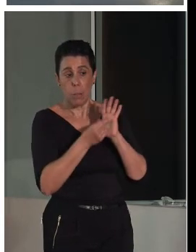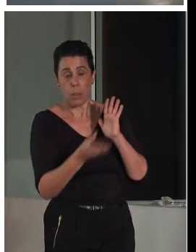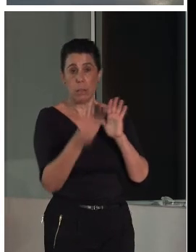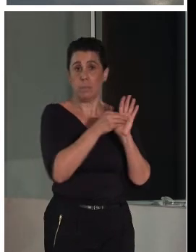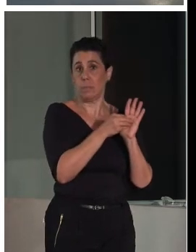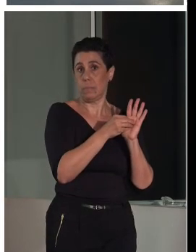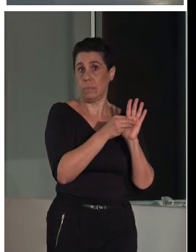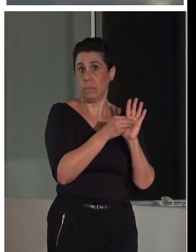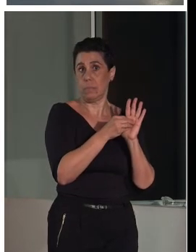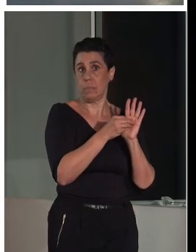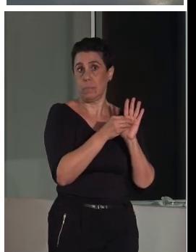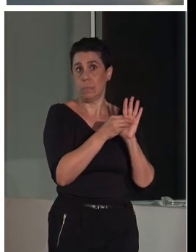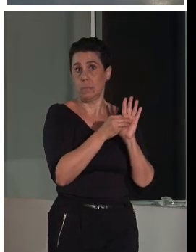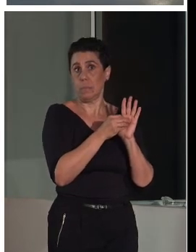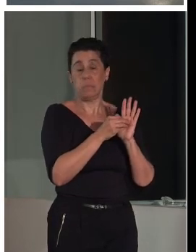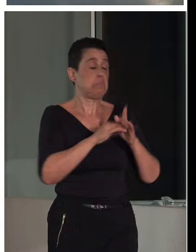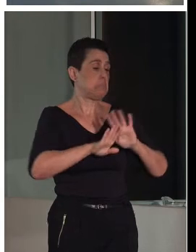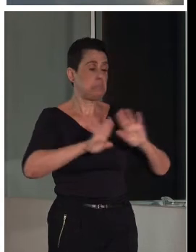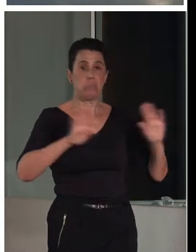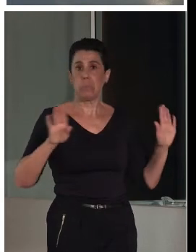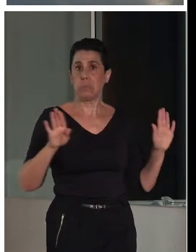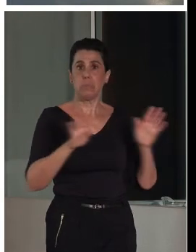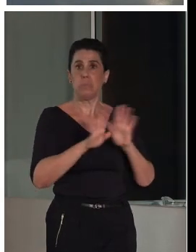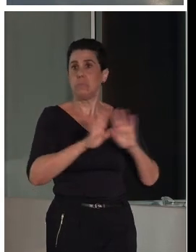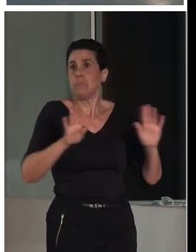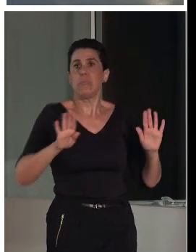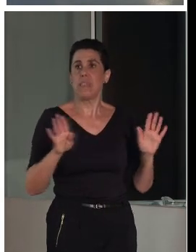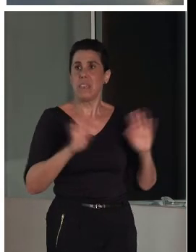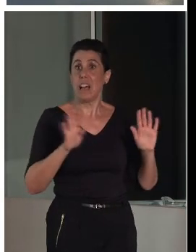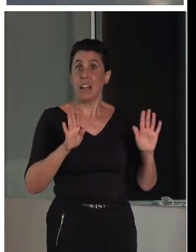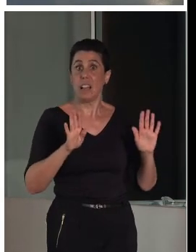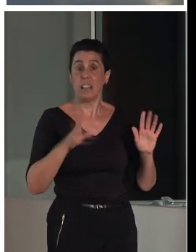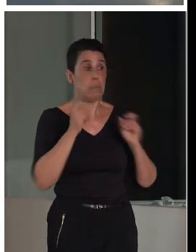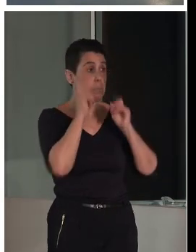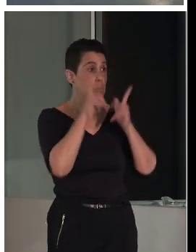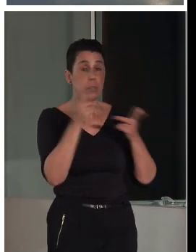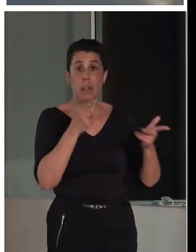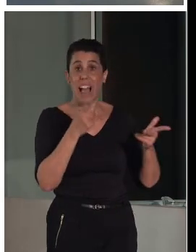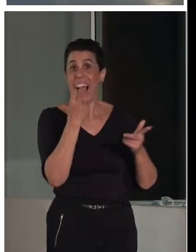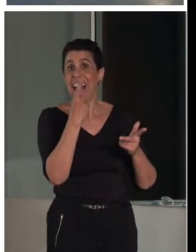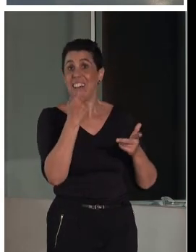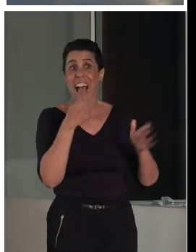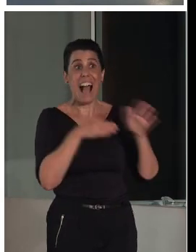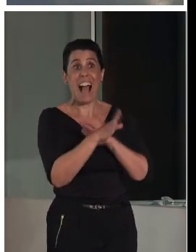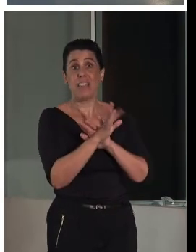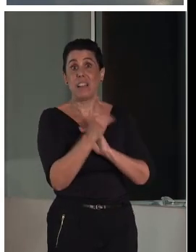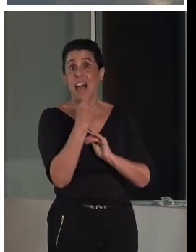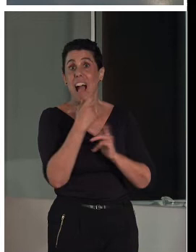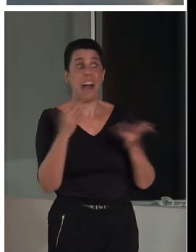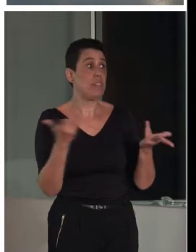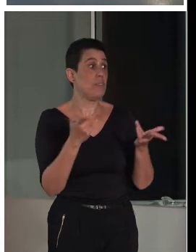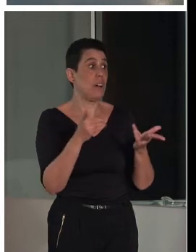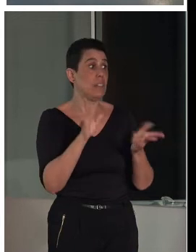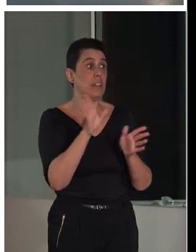Pero se quedó ahí. Cerraron la puerta y no se dieron cuenta de que la accesibilidad no era posible si no tenías una persona que abriera la puerta.